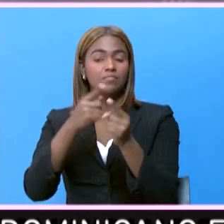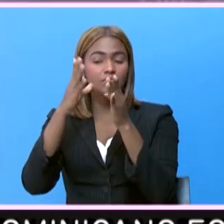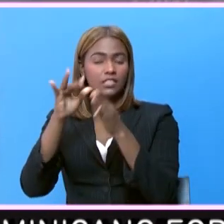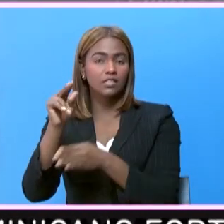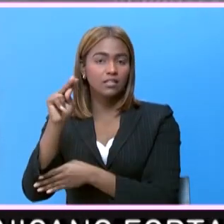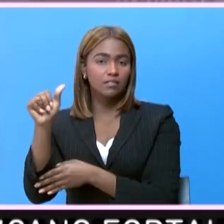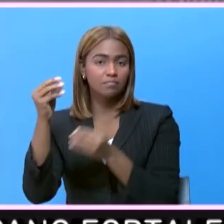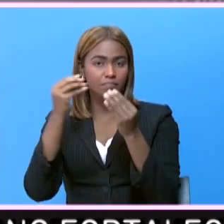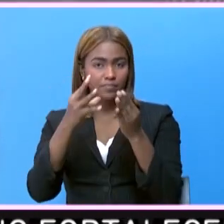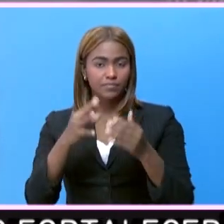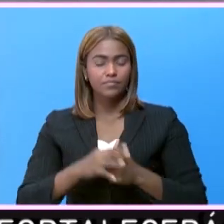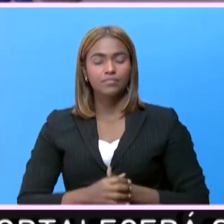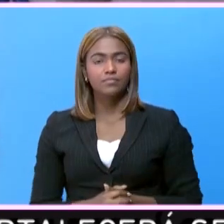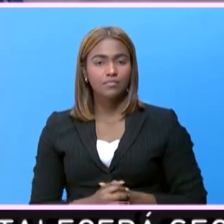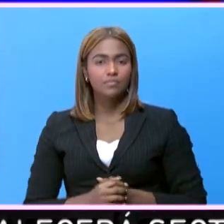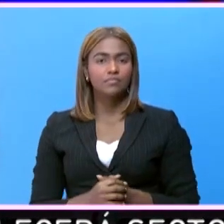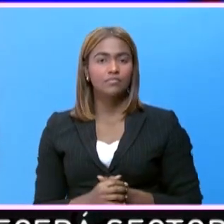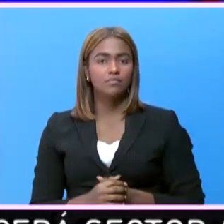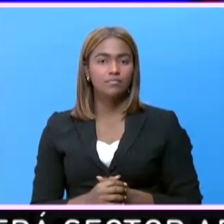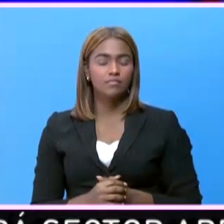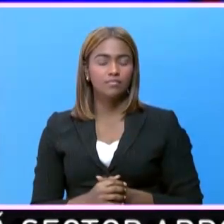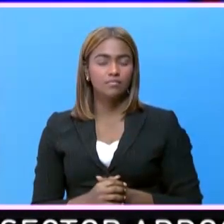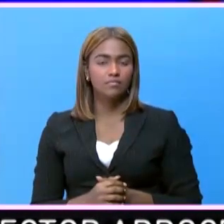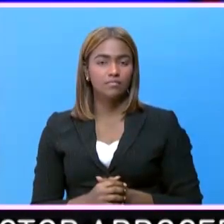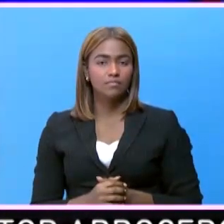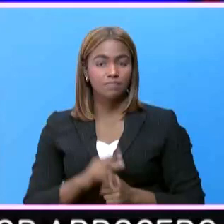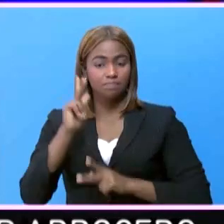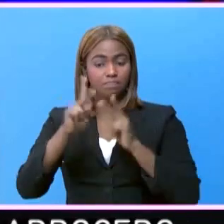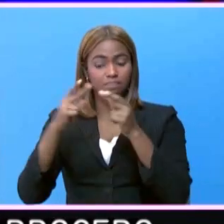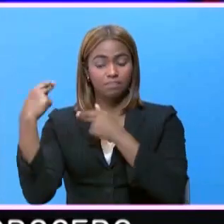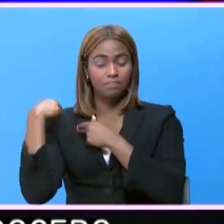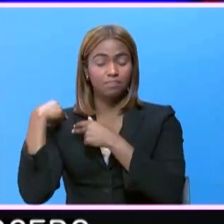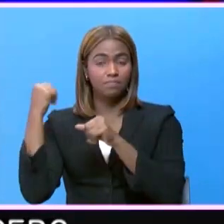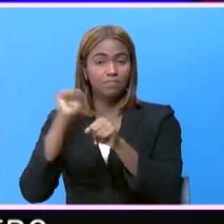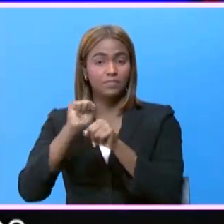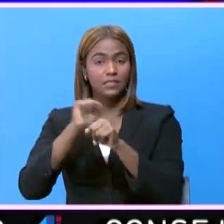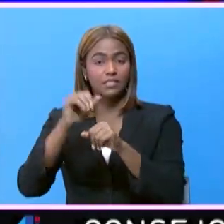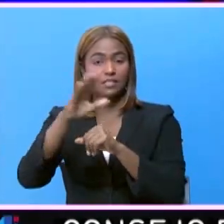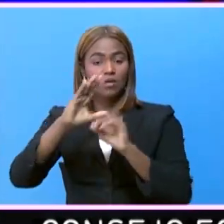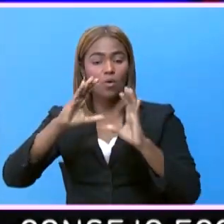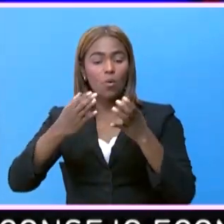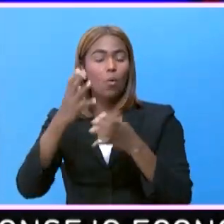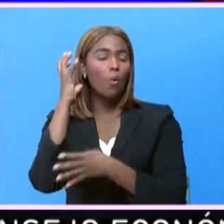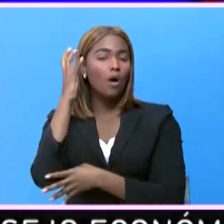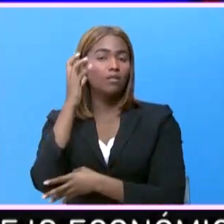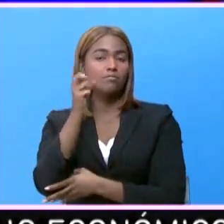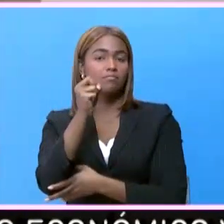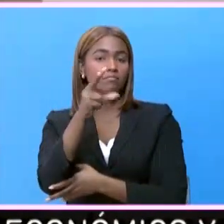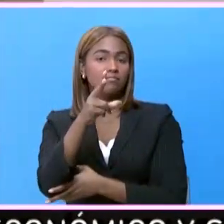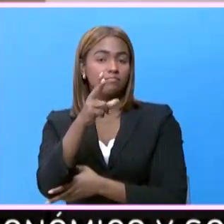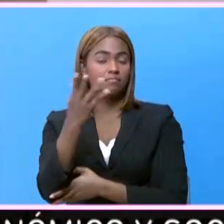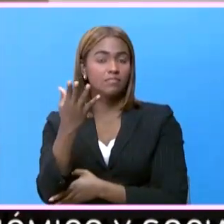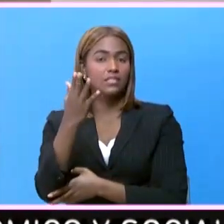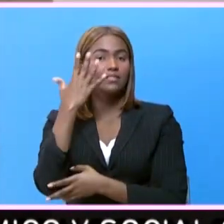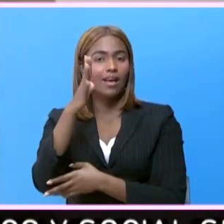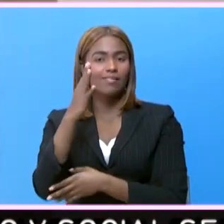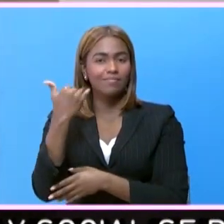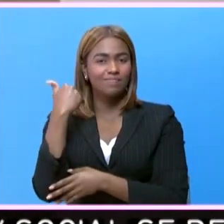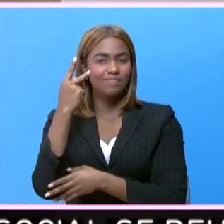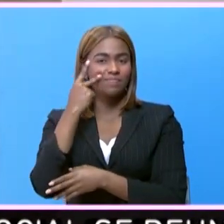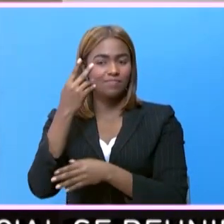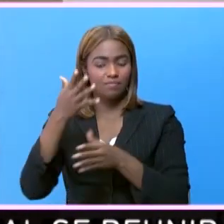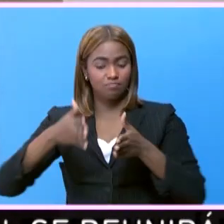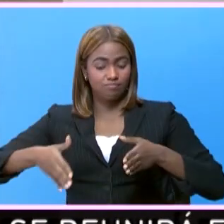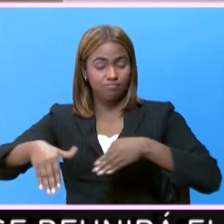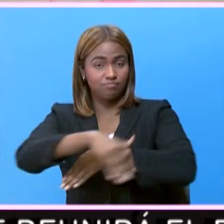Noticias, Edania Peña. Las autoridades de la Corporación Estatal de Radio y Televisión colocaron en los